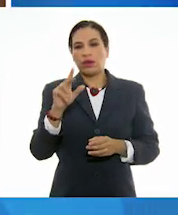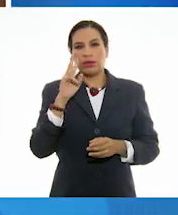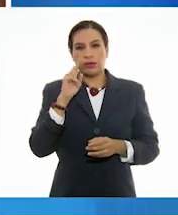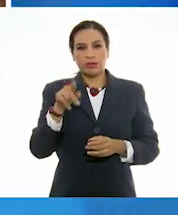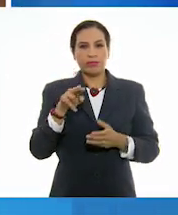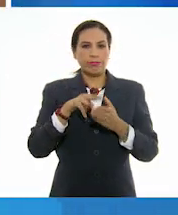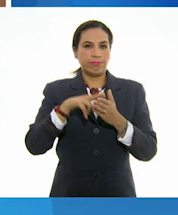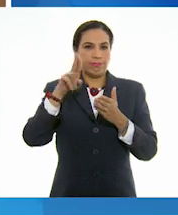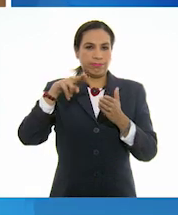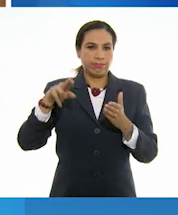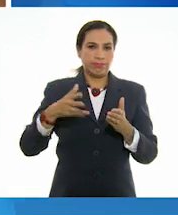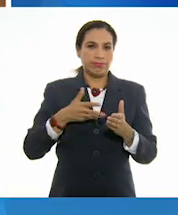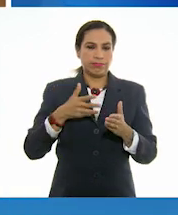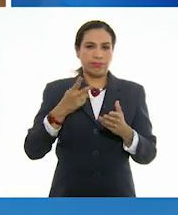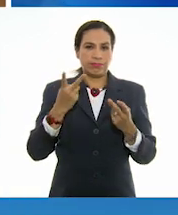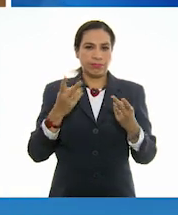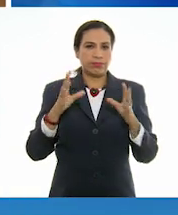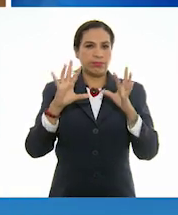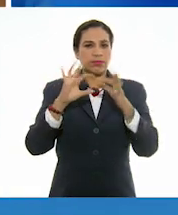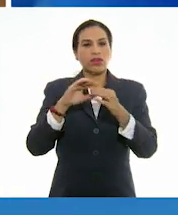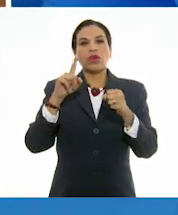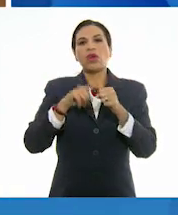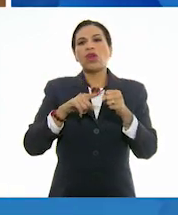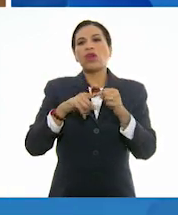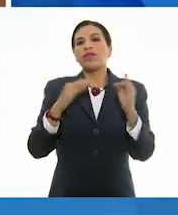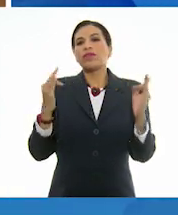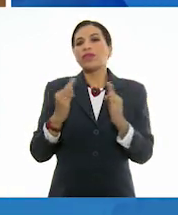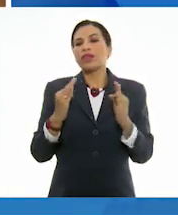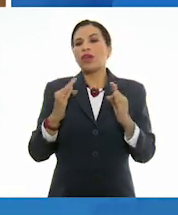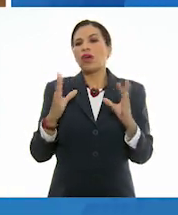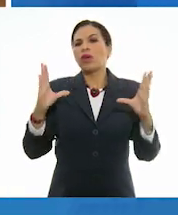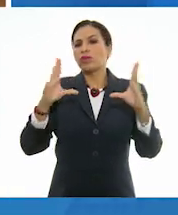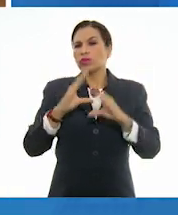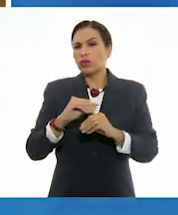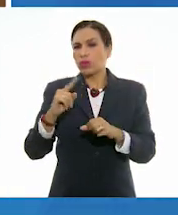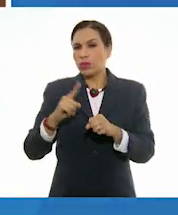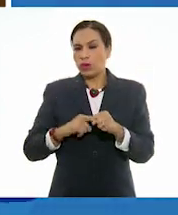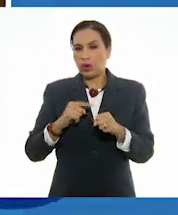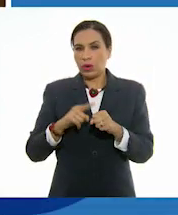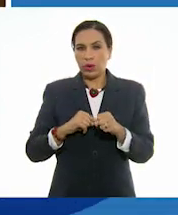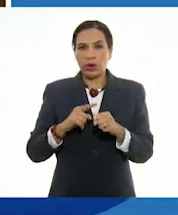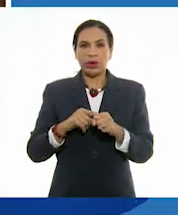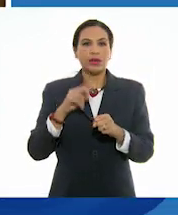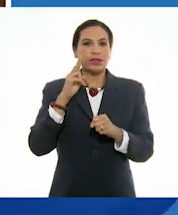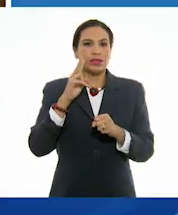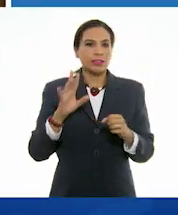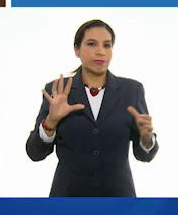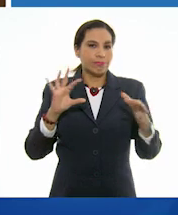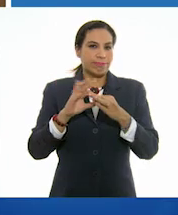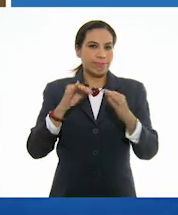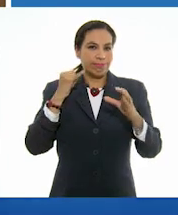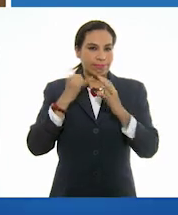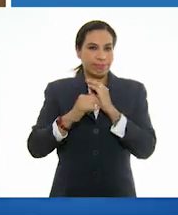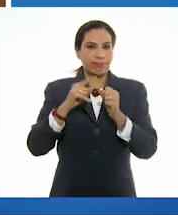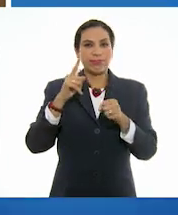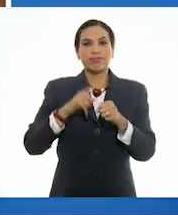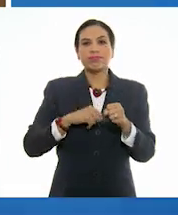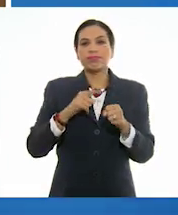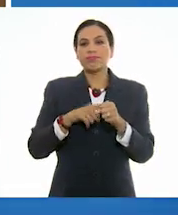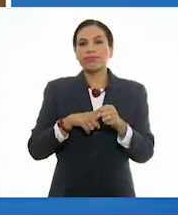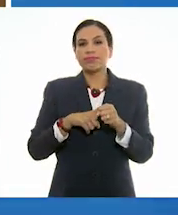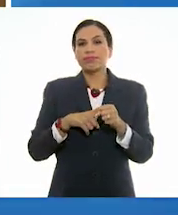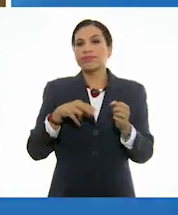es una pintura que está hecha en contrastes de colores fríos, colores oscuros, rematados con la profundidad del color